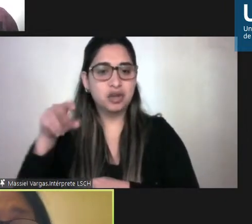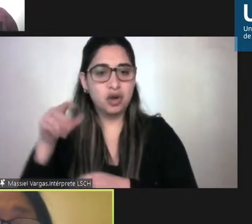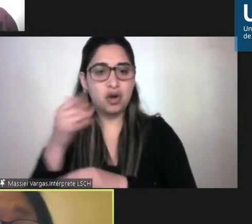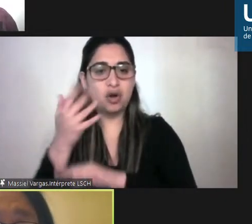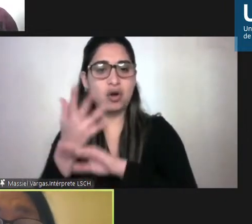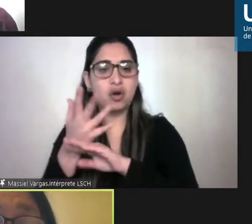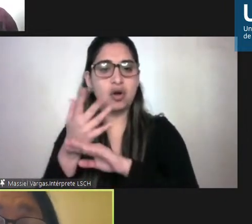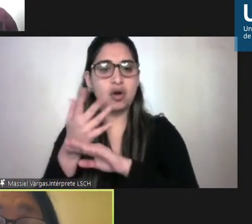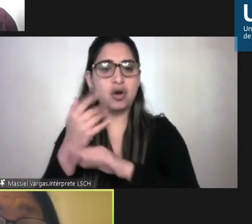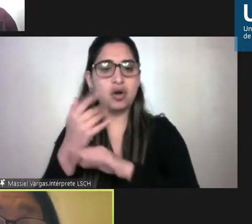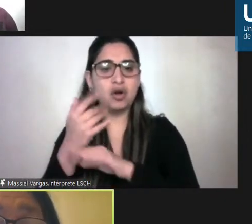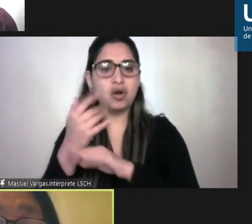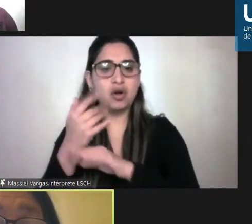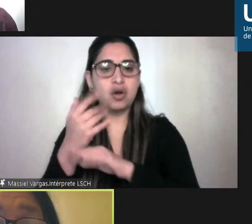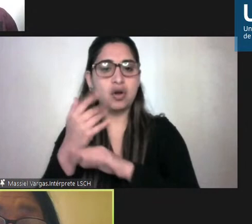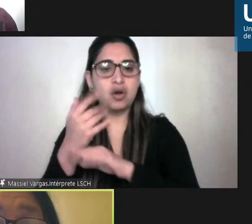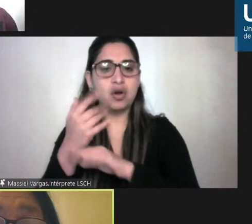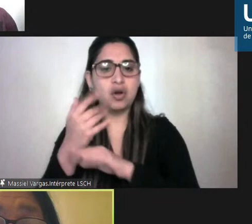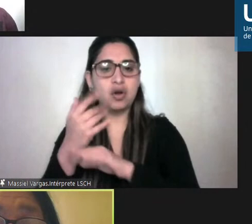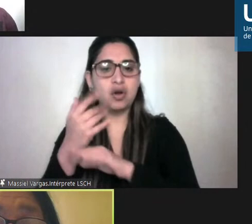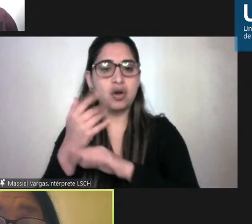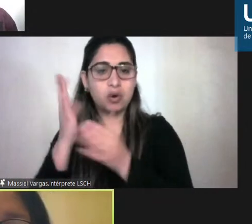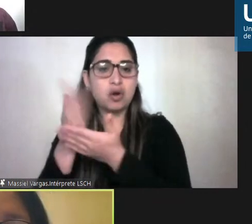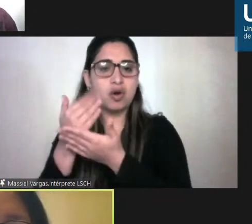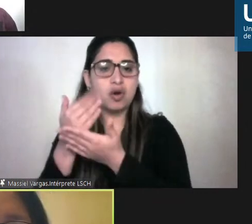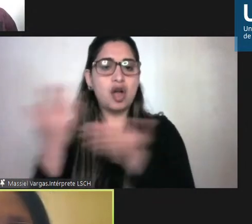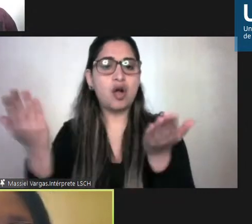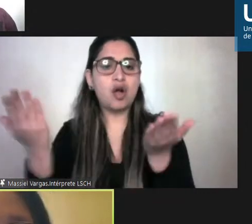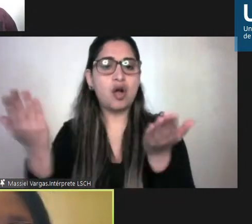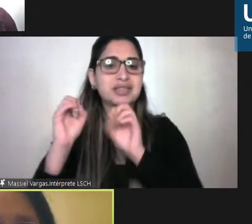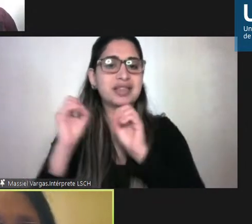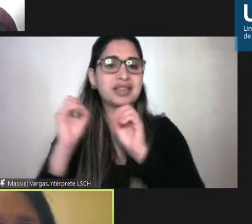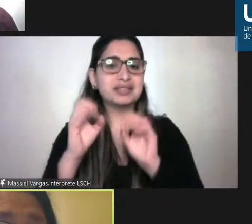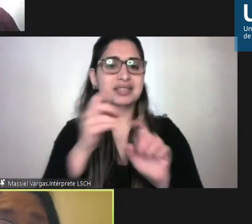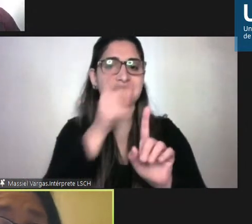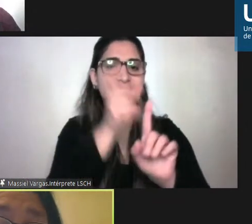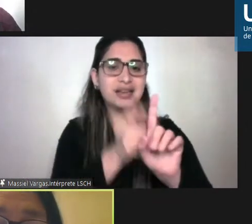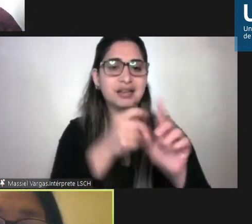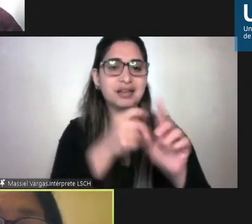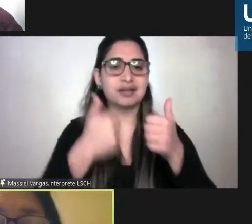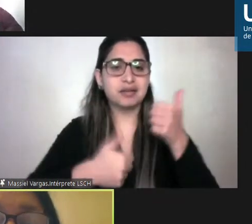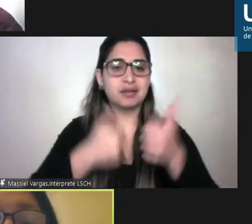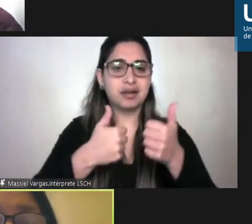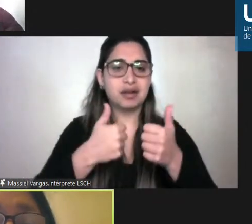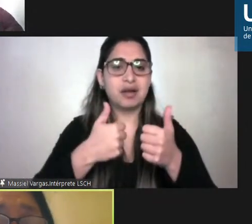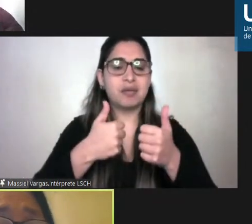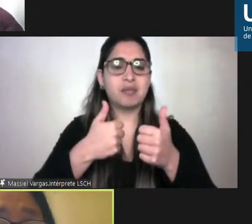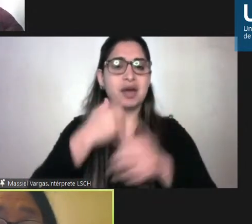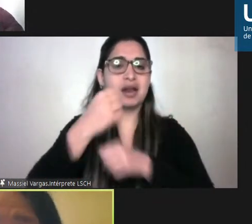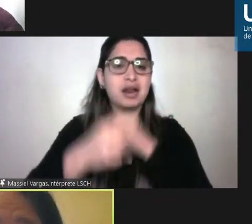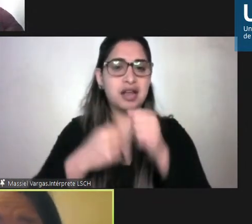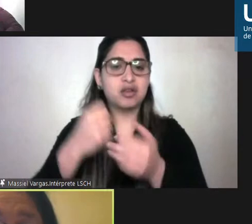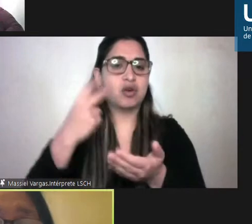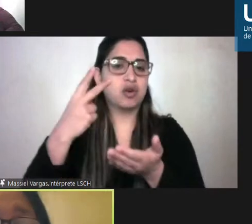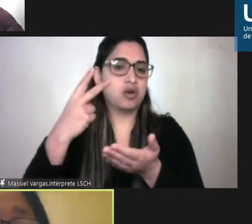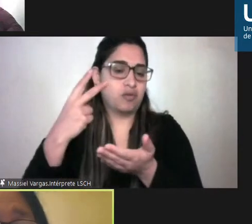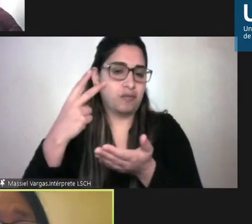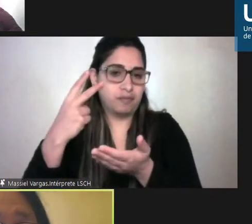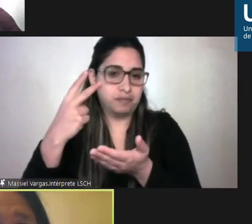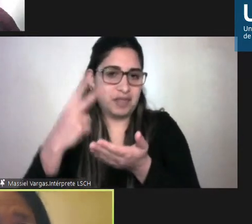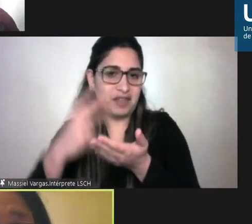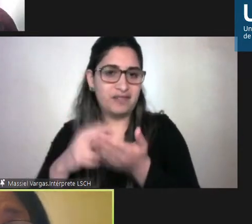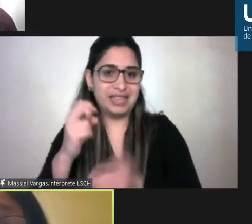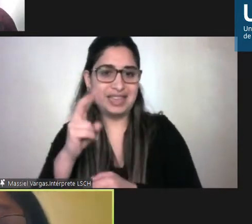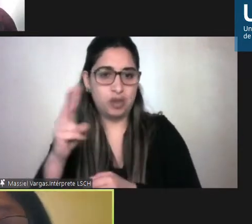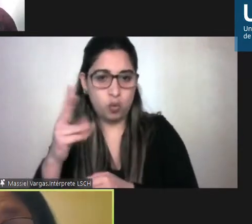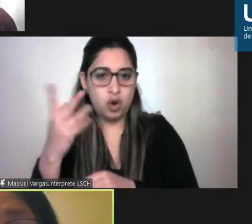cómo se debe formar un profesional para el siglo XXI lo señala Naciones Unidas con los cuales se rigen todos